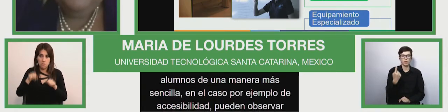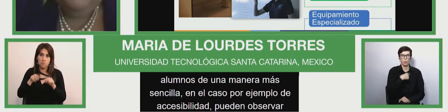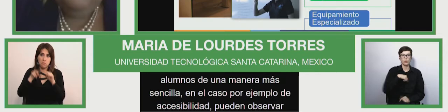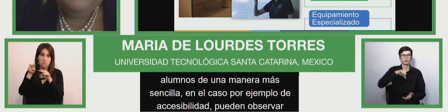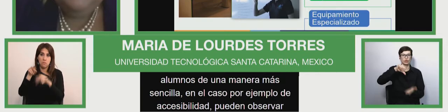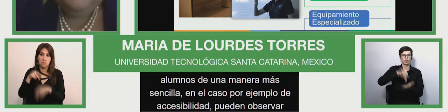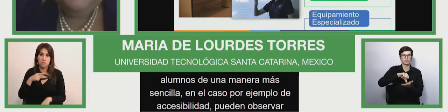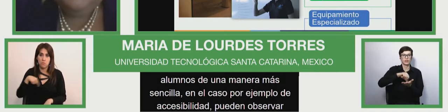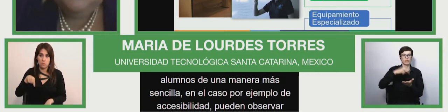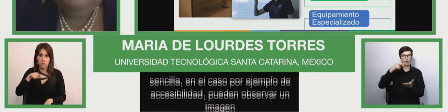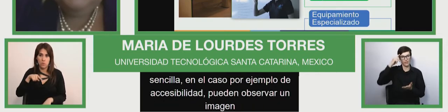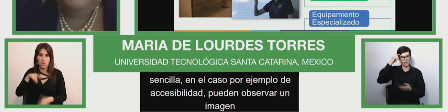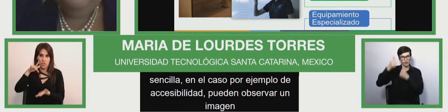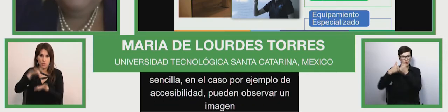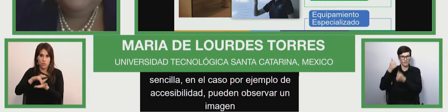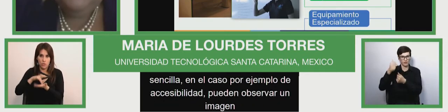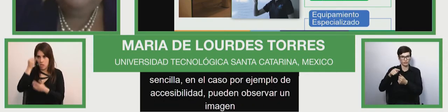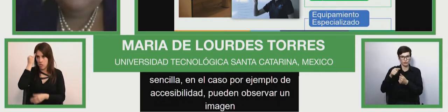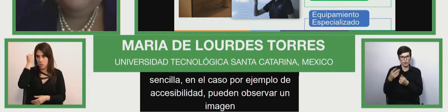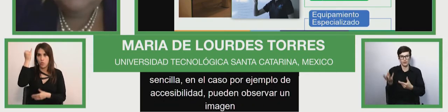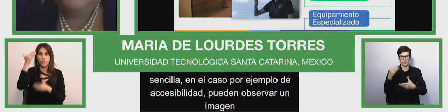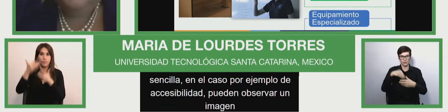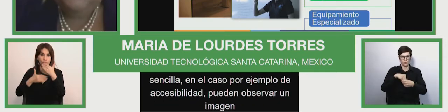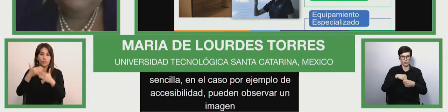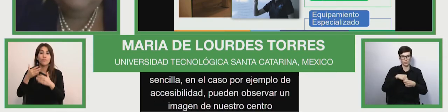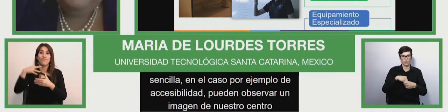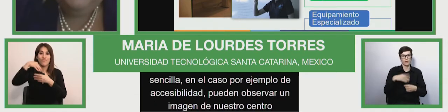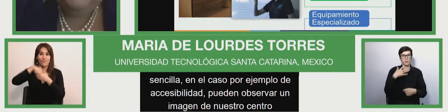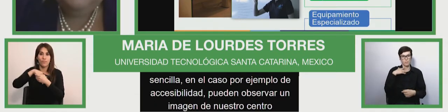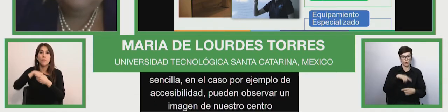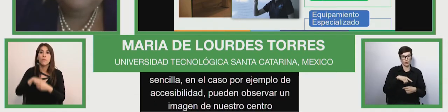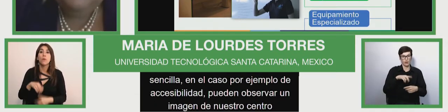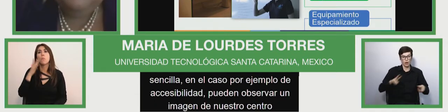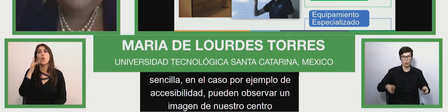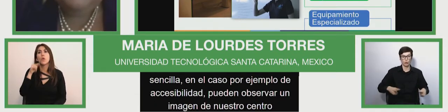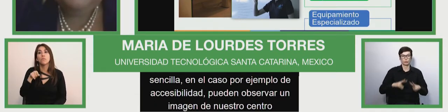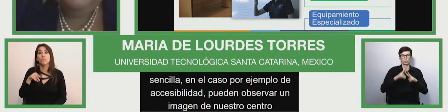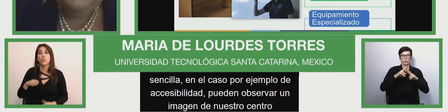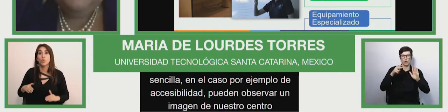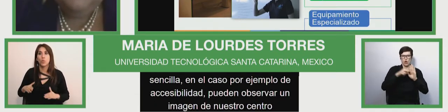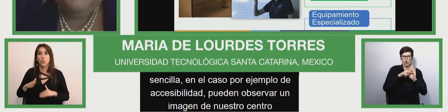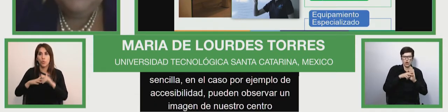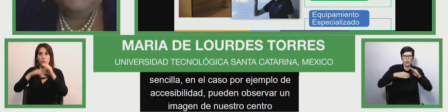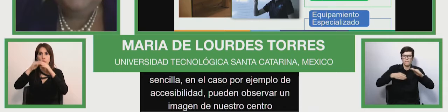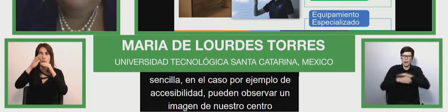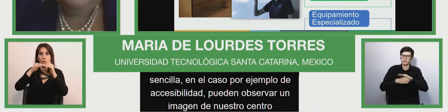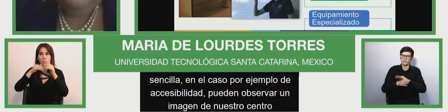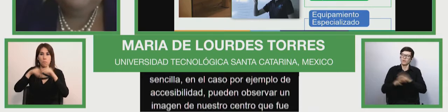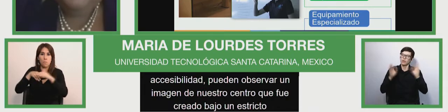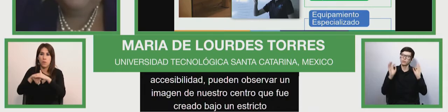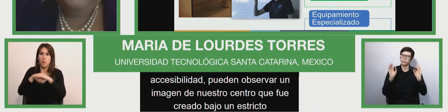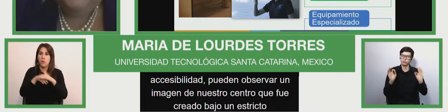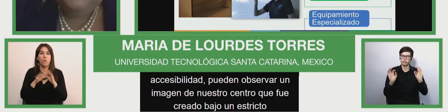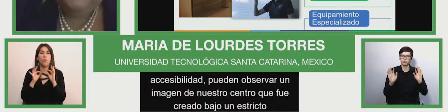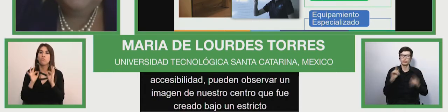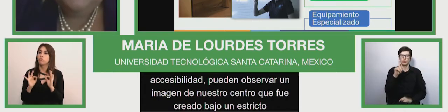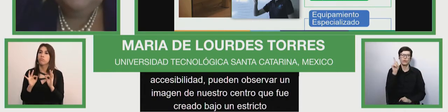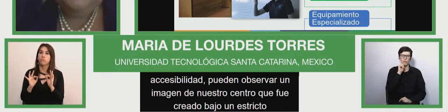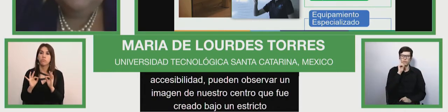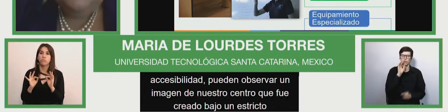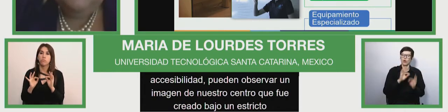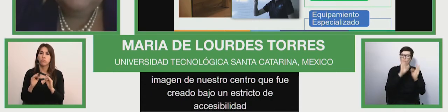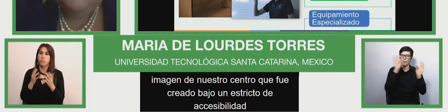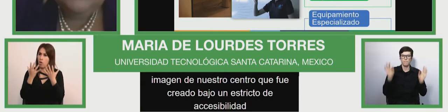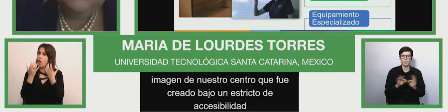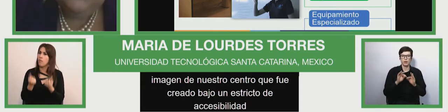innovación incluyente que este edificio fue creado bajo un estricto cumplimiento de la normativa de accesibilidad y cuenta pues con todas las